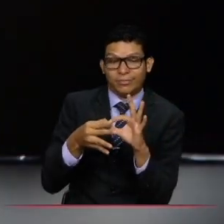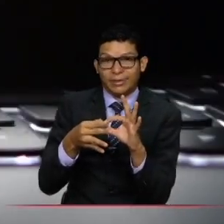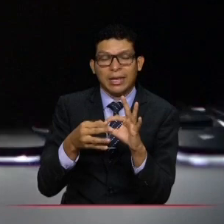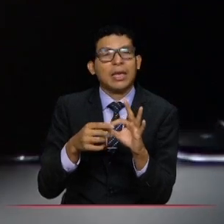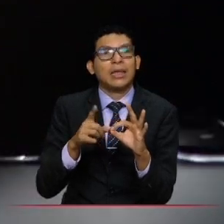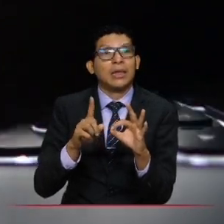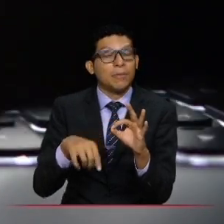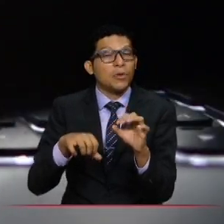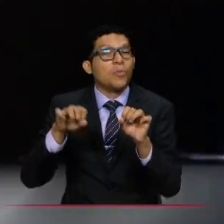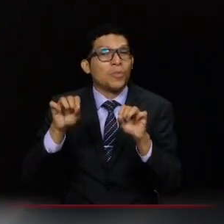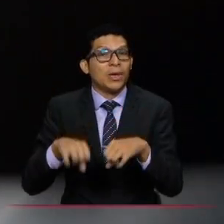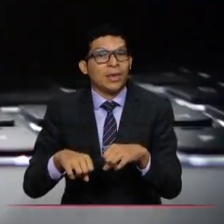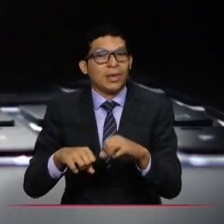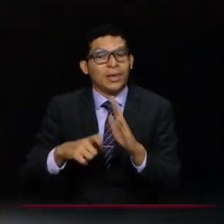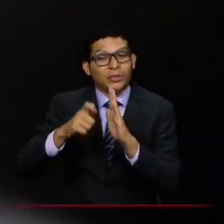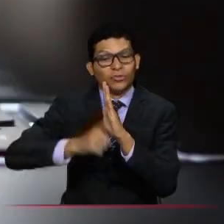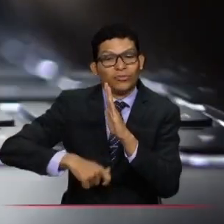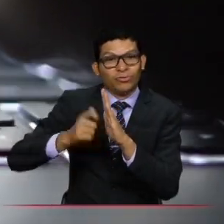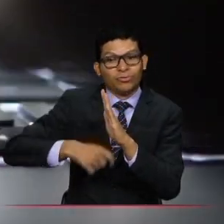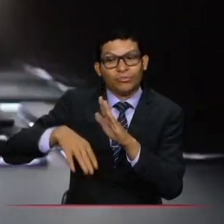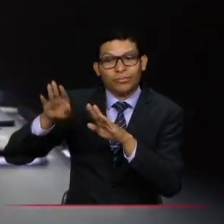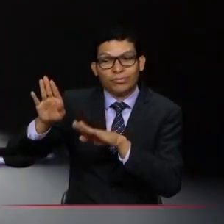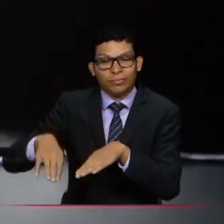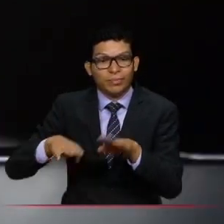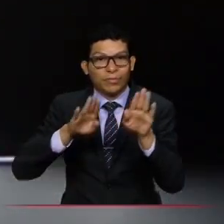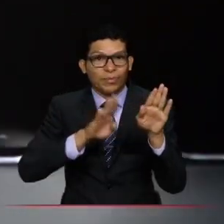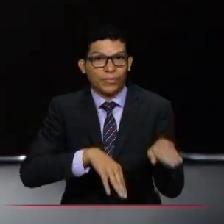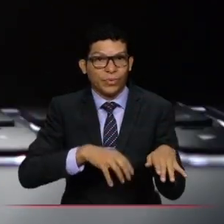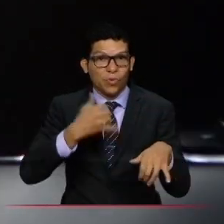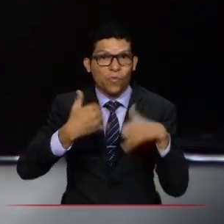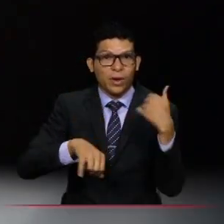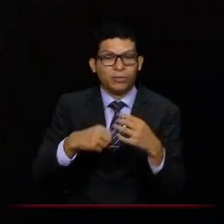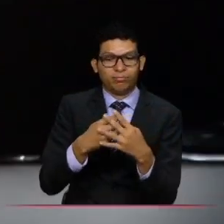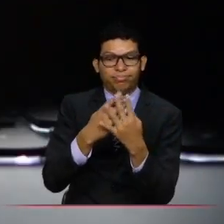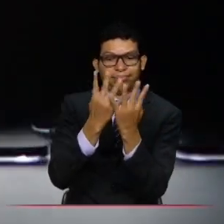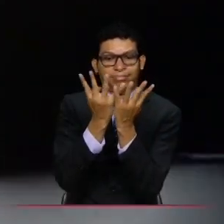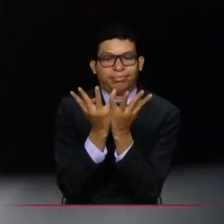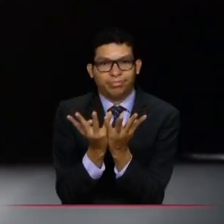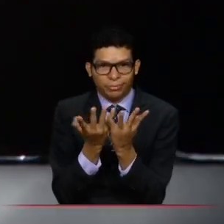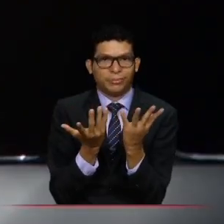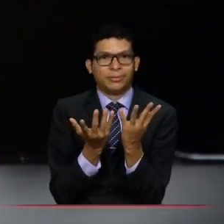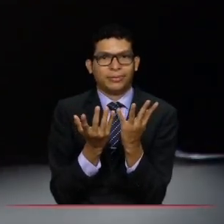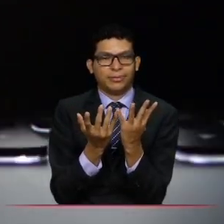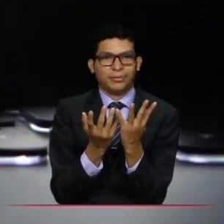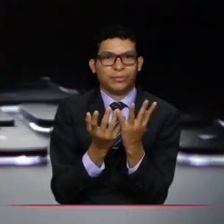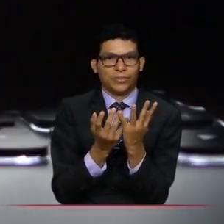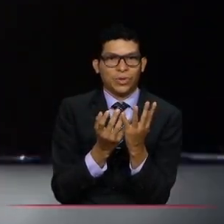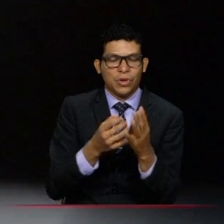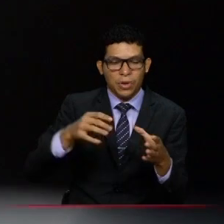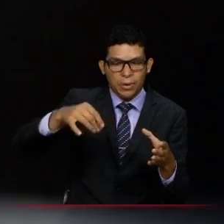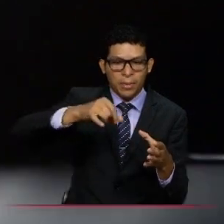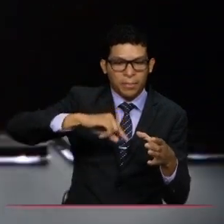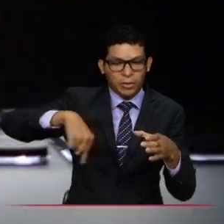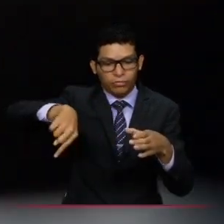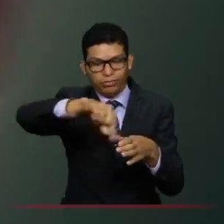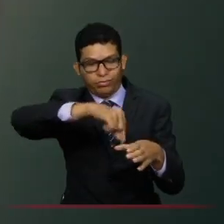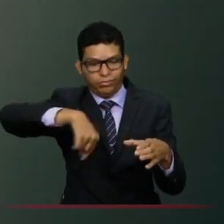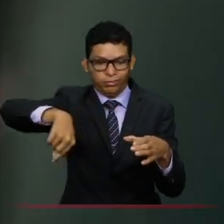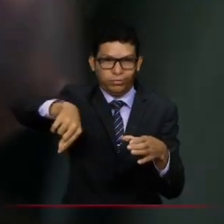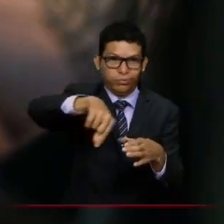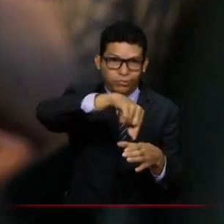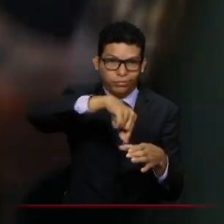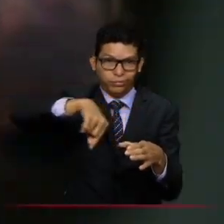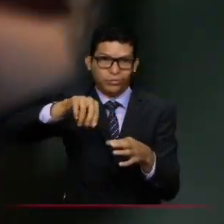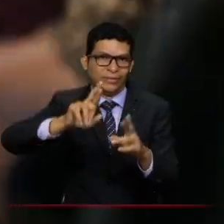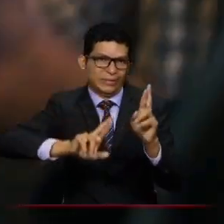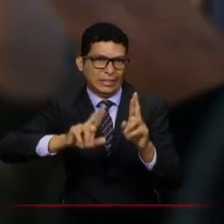también se pueden realizar apuestas de juegos como Blackjack, póker, como casino en vivo y eventos que